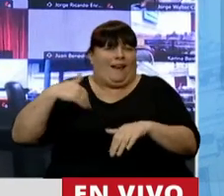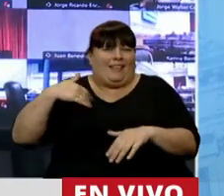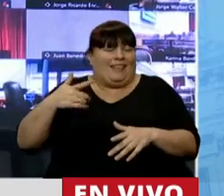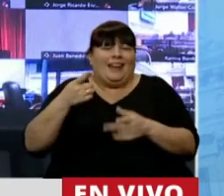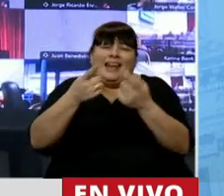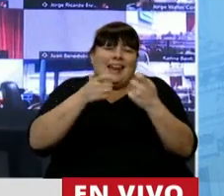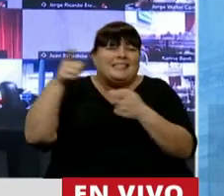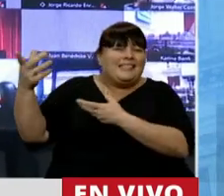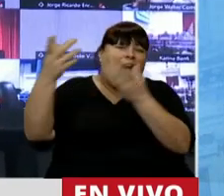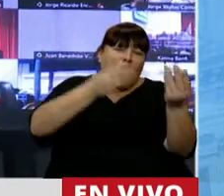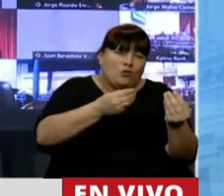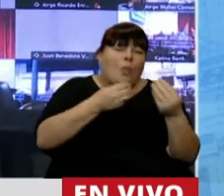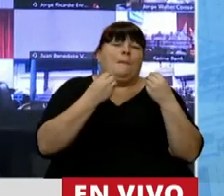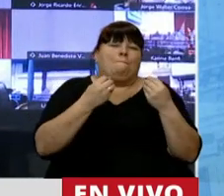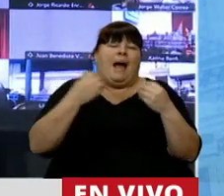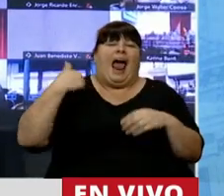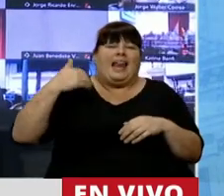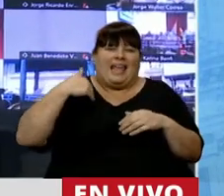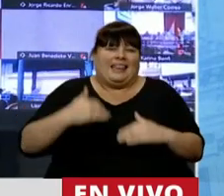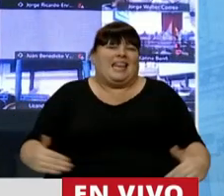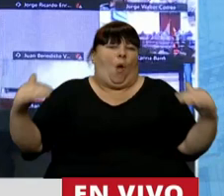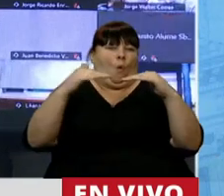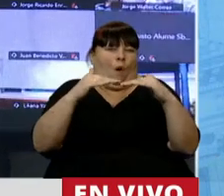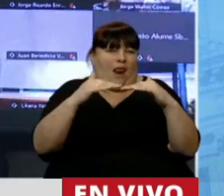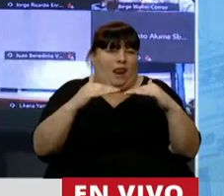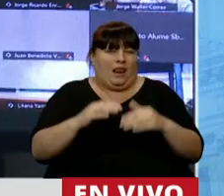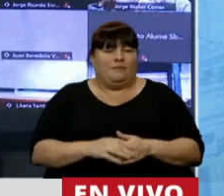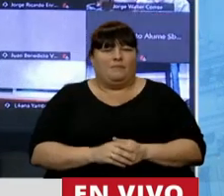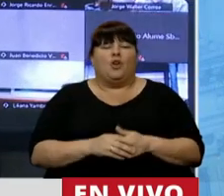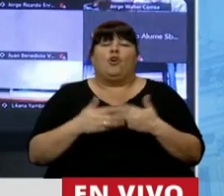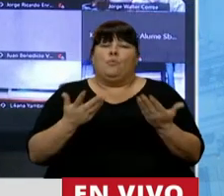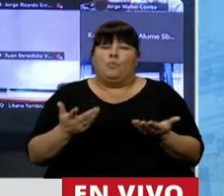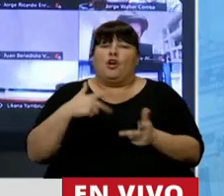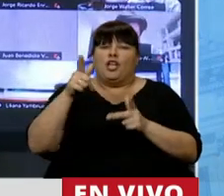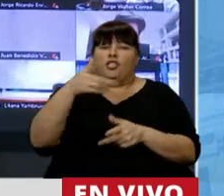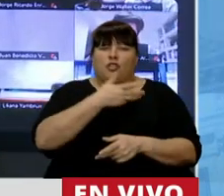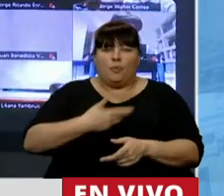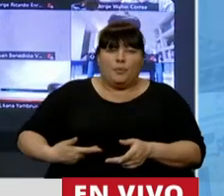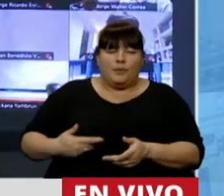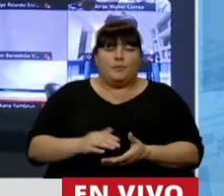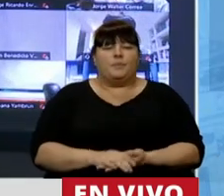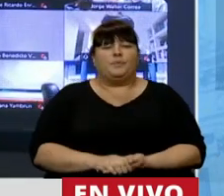de ellos para que tengamos una Argentina más igualitaria. Por eso, señor presidente,